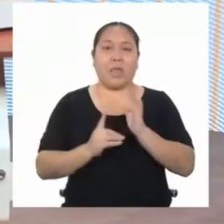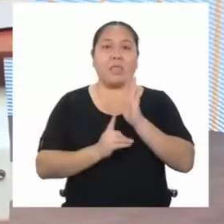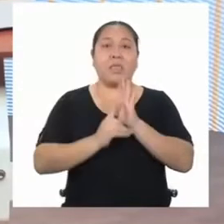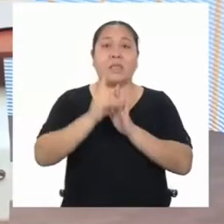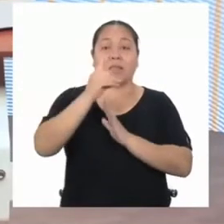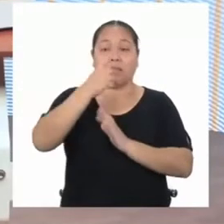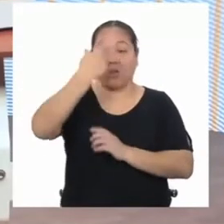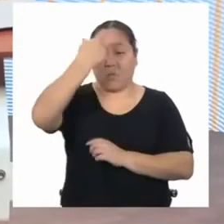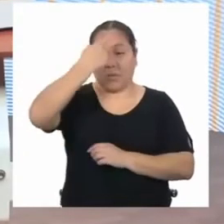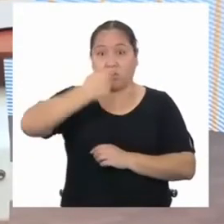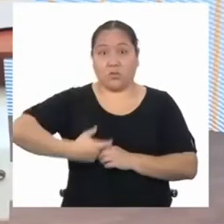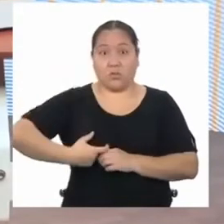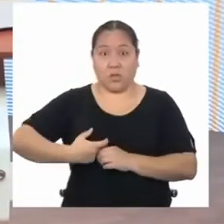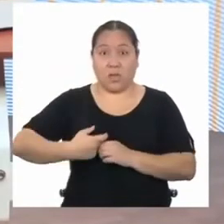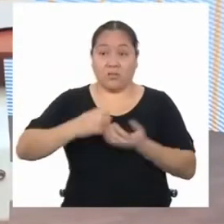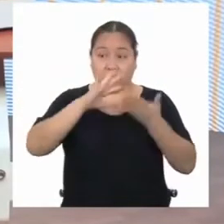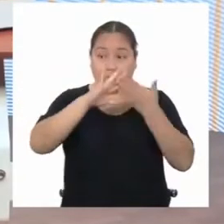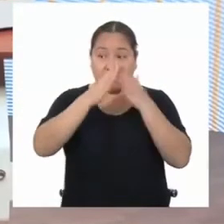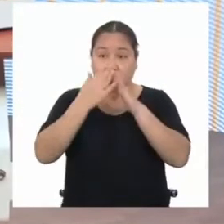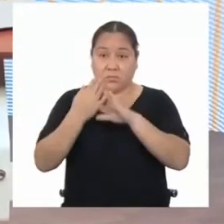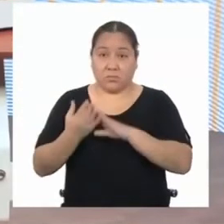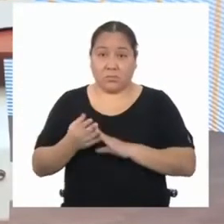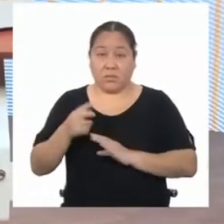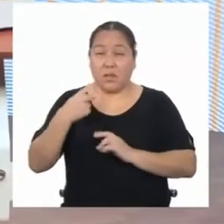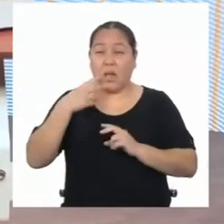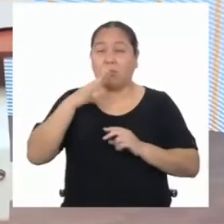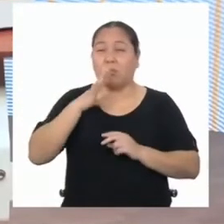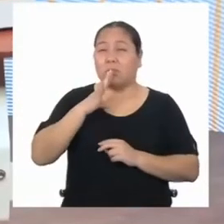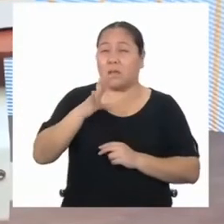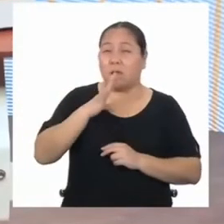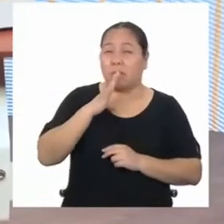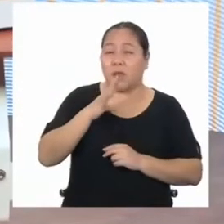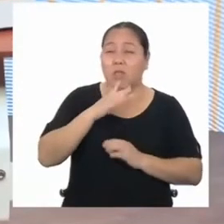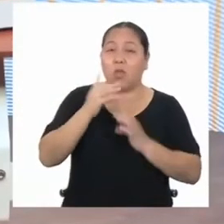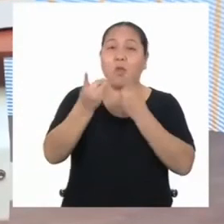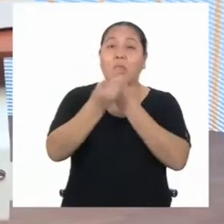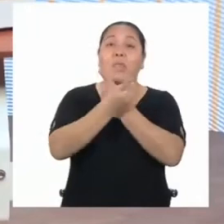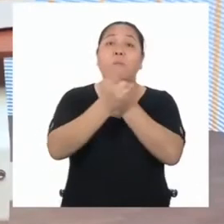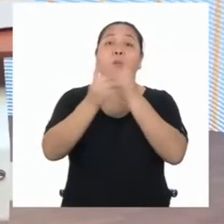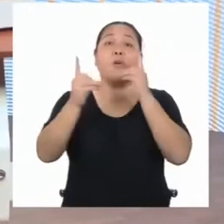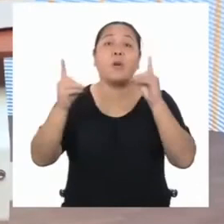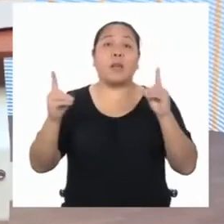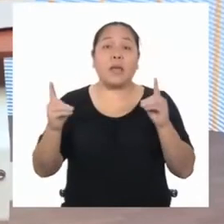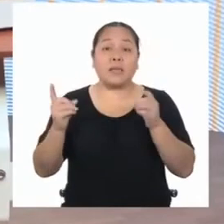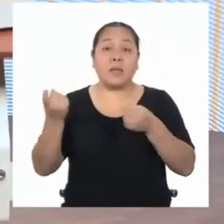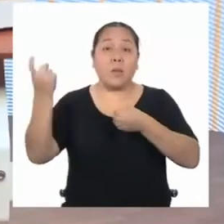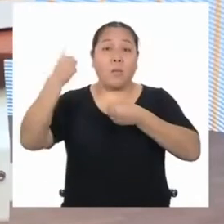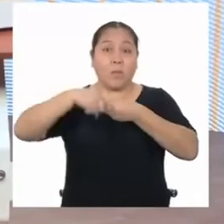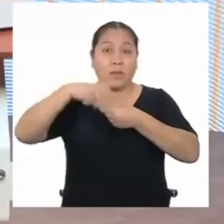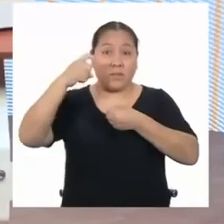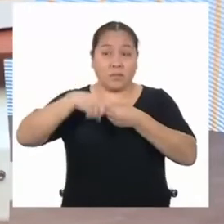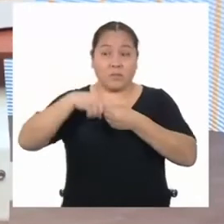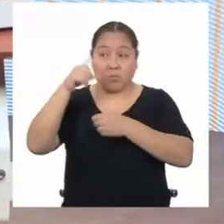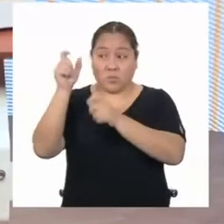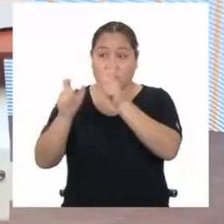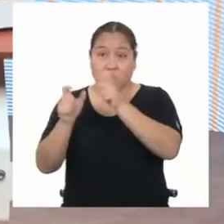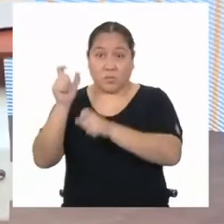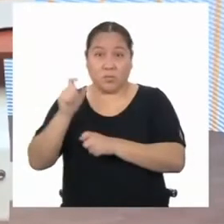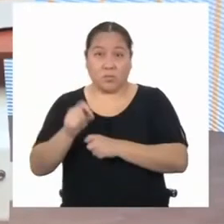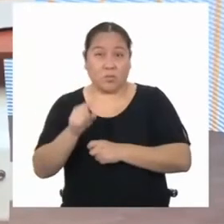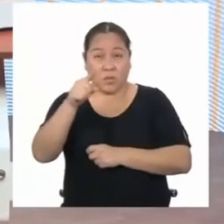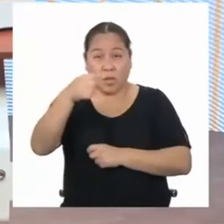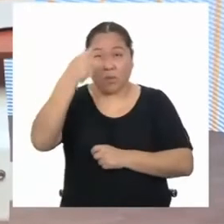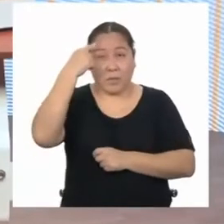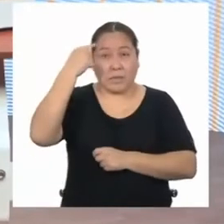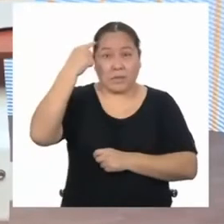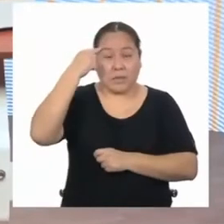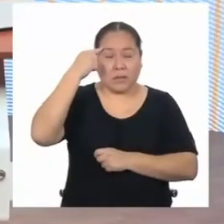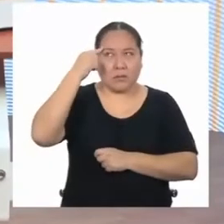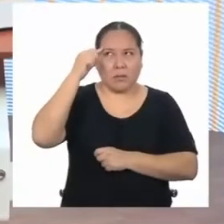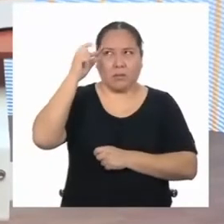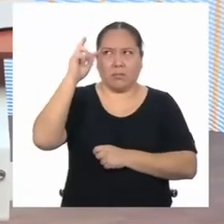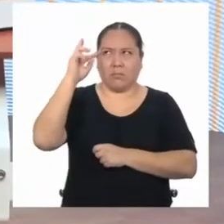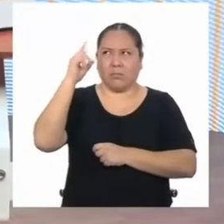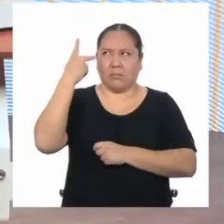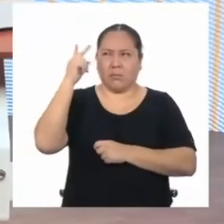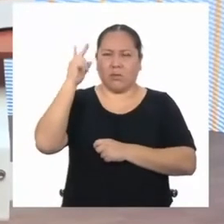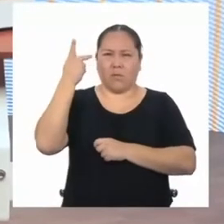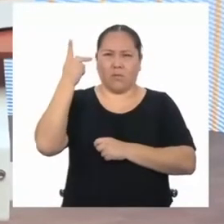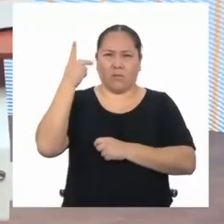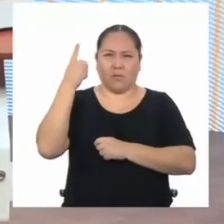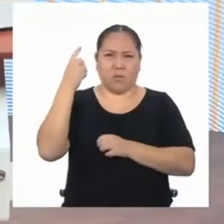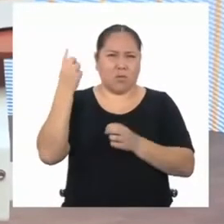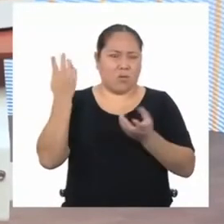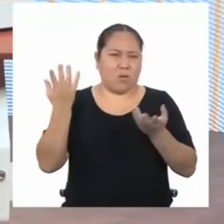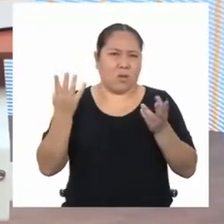Ciudadanía y Cívica hemos estado hablando de democracia y participación ciudadana? Ustedes pensarán que me he bloqueado y que estoy confundiendo